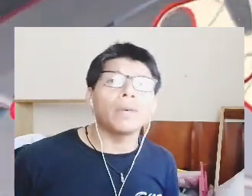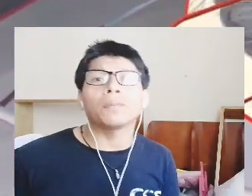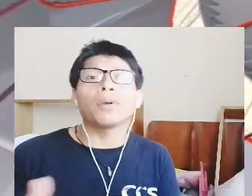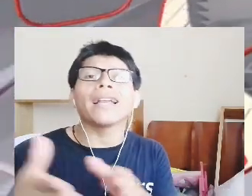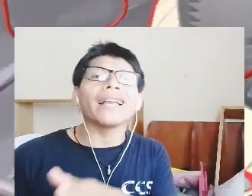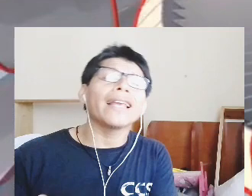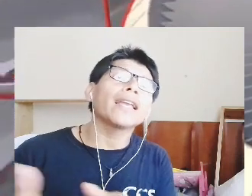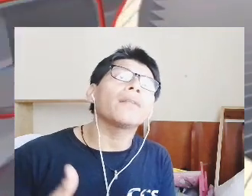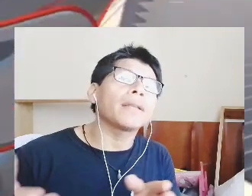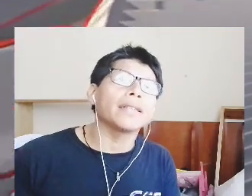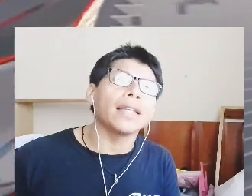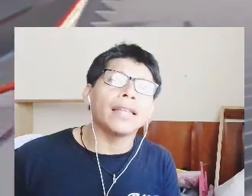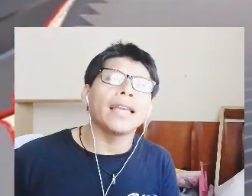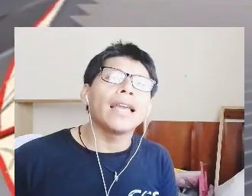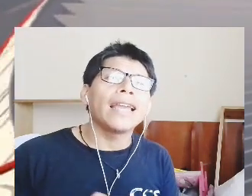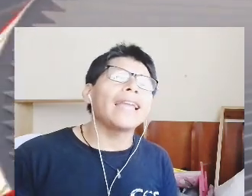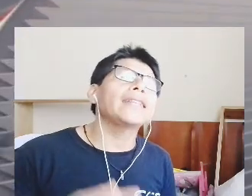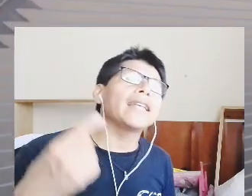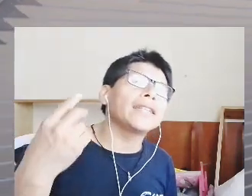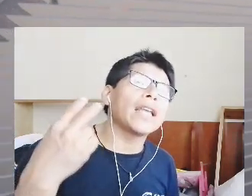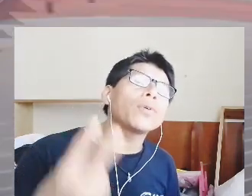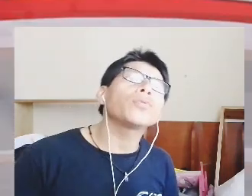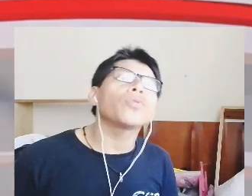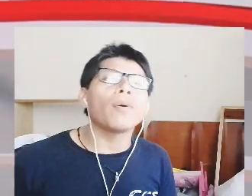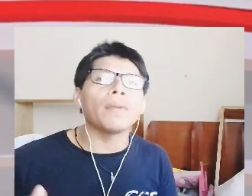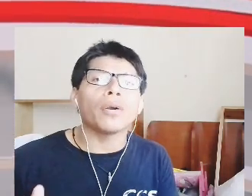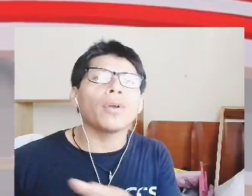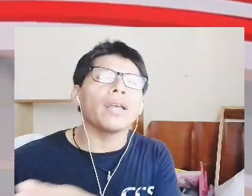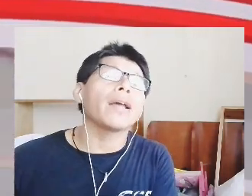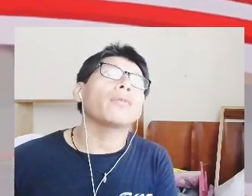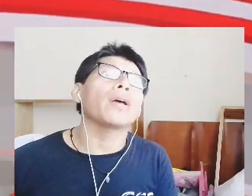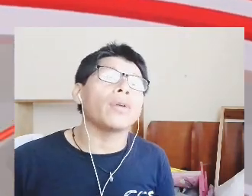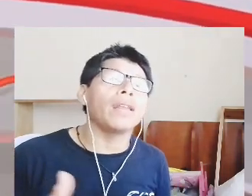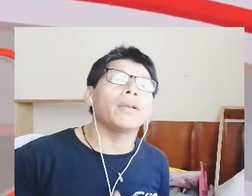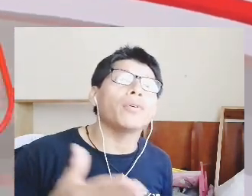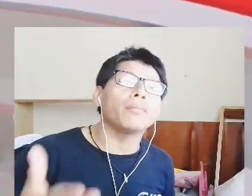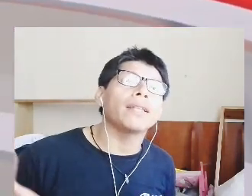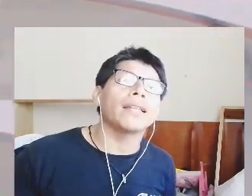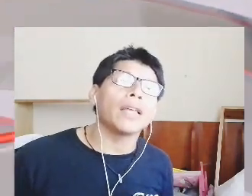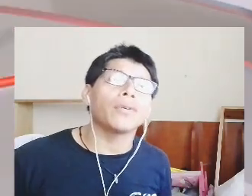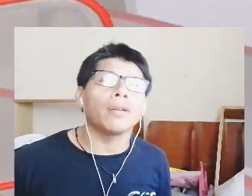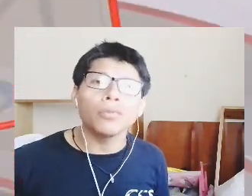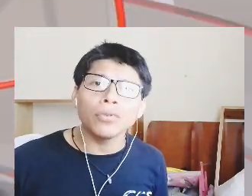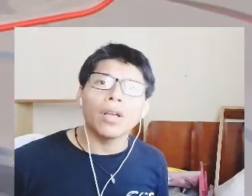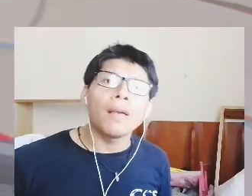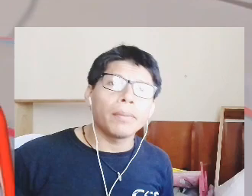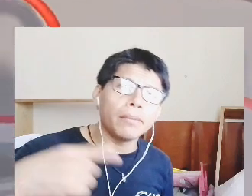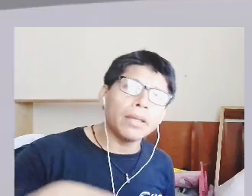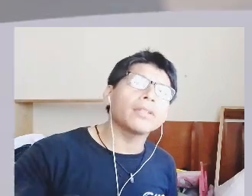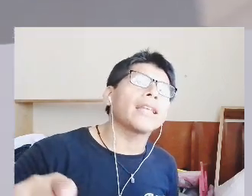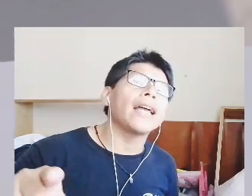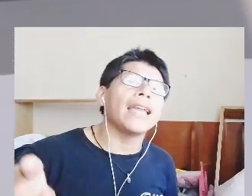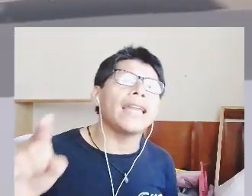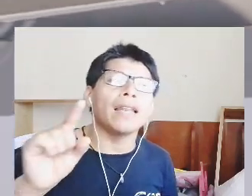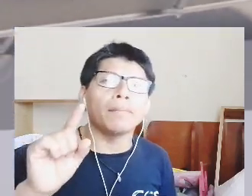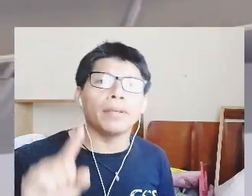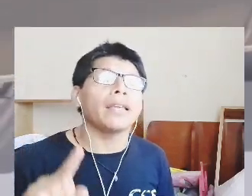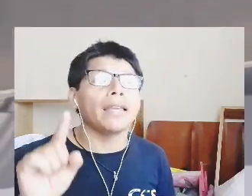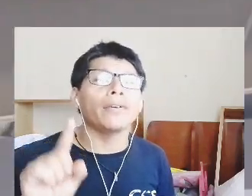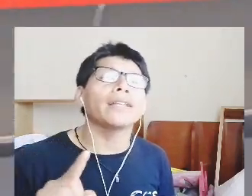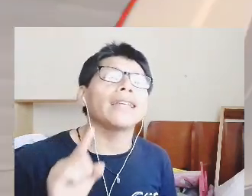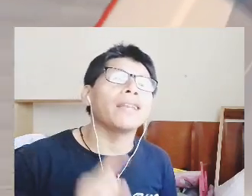exhibiendo aún más porque creen que el presidente es el segundo mejor evaluado el mejor mandatario del mundo primero está